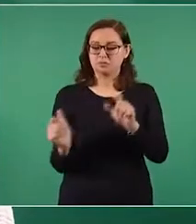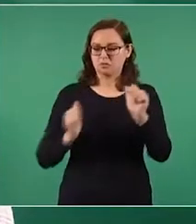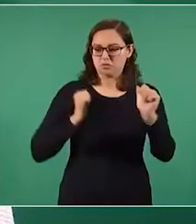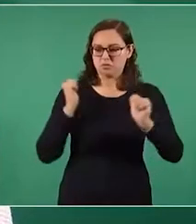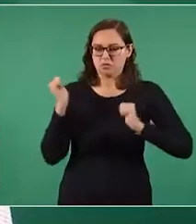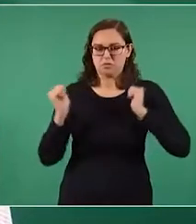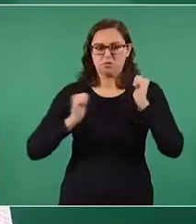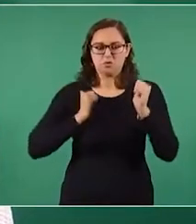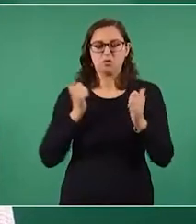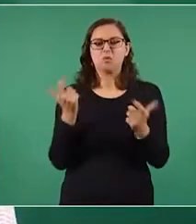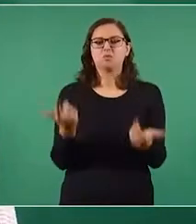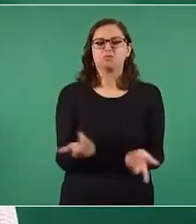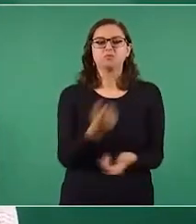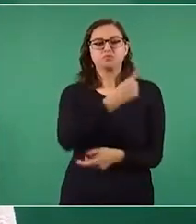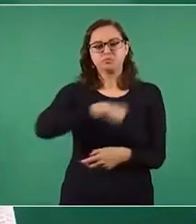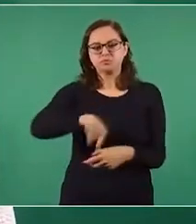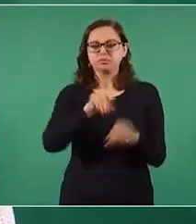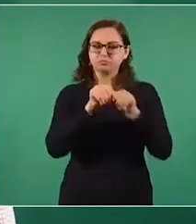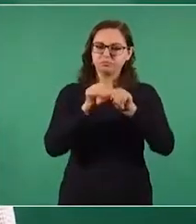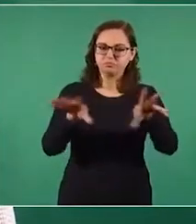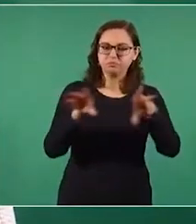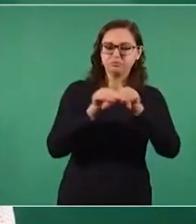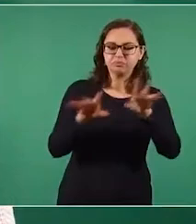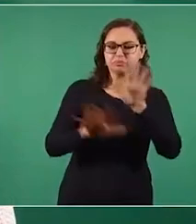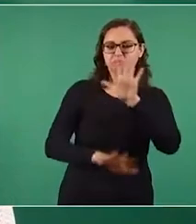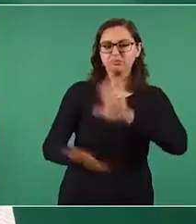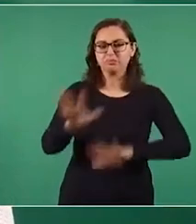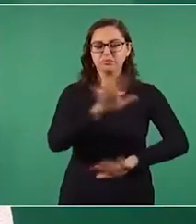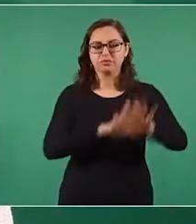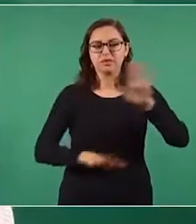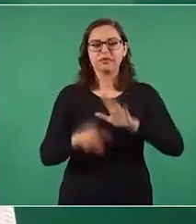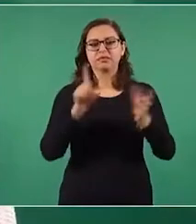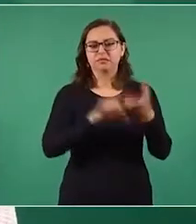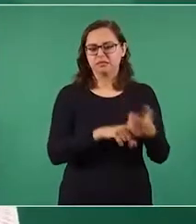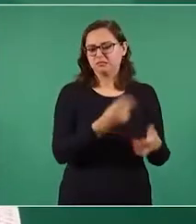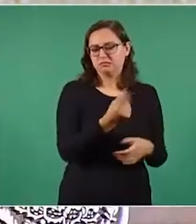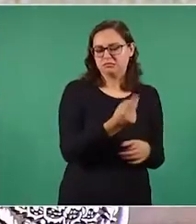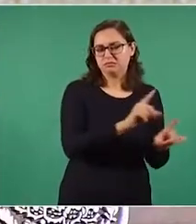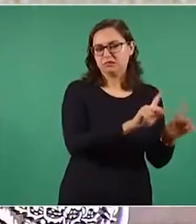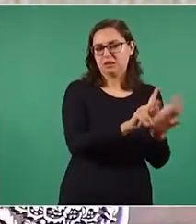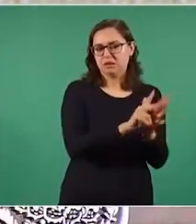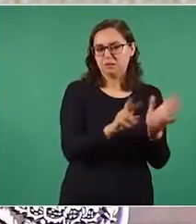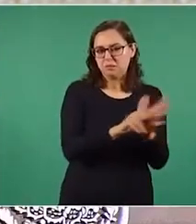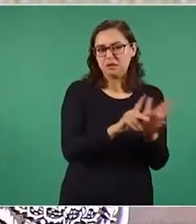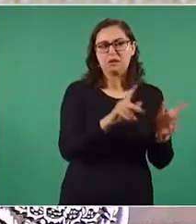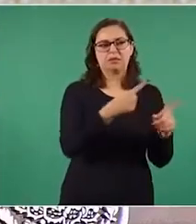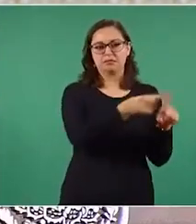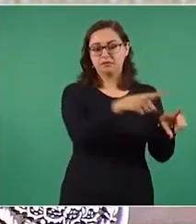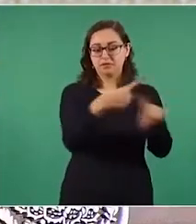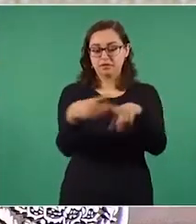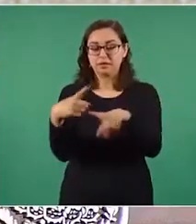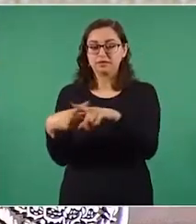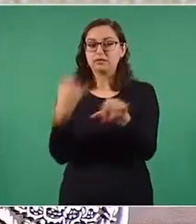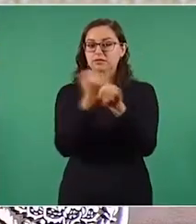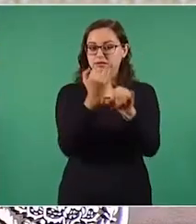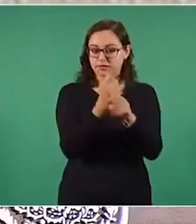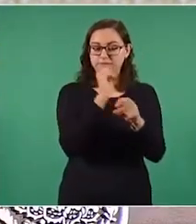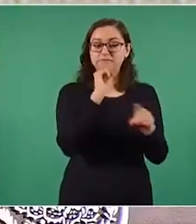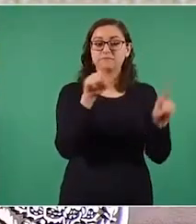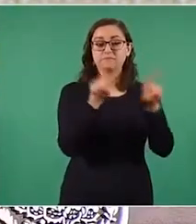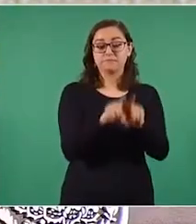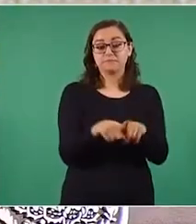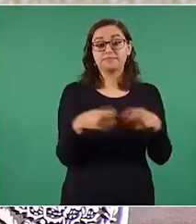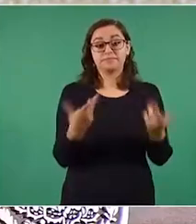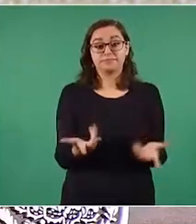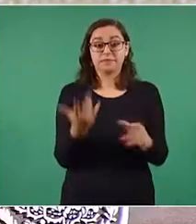vida pública en las redes sociales. Contribuye a fortalecer la democracia y dos de los pilares principales, el